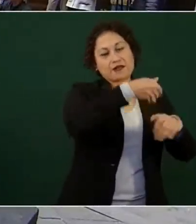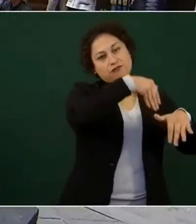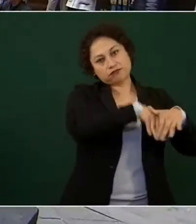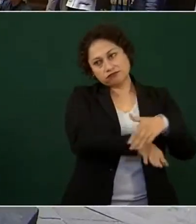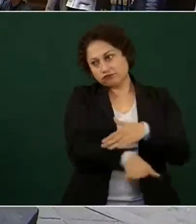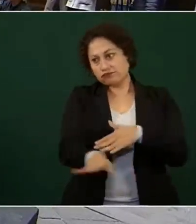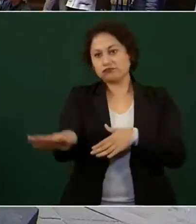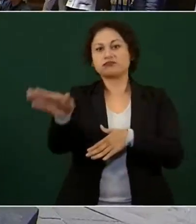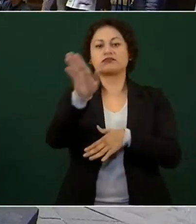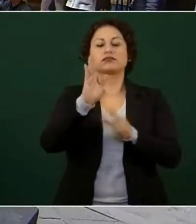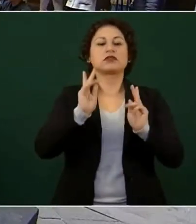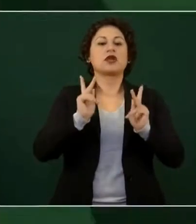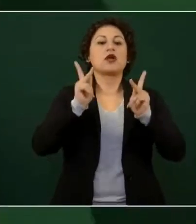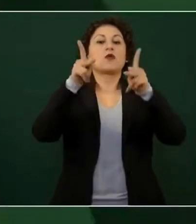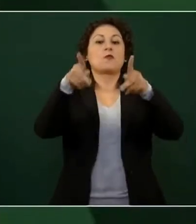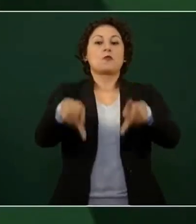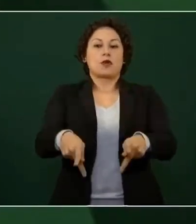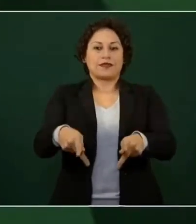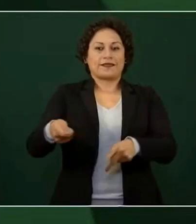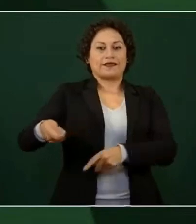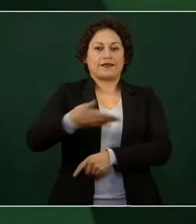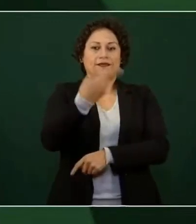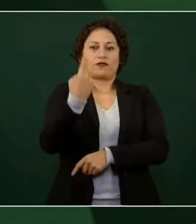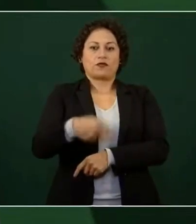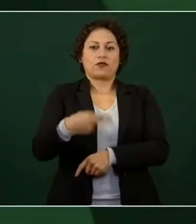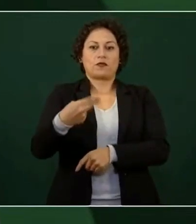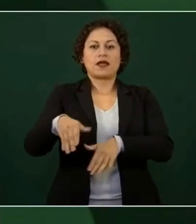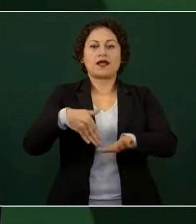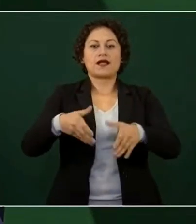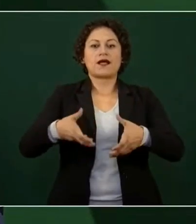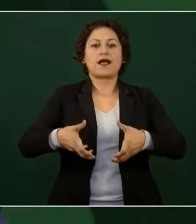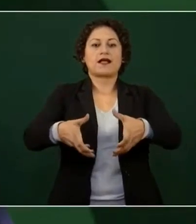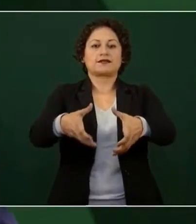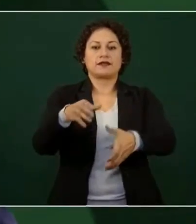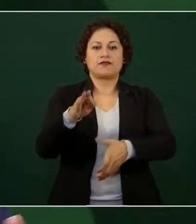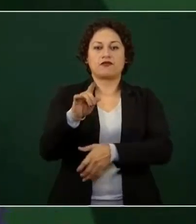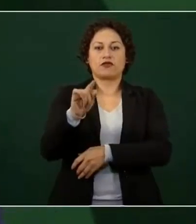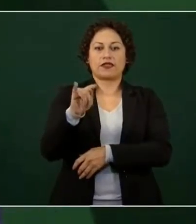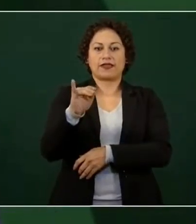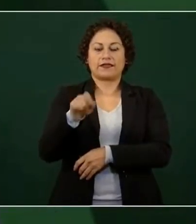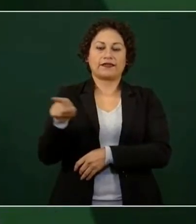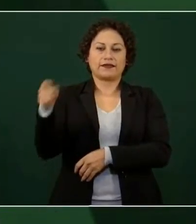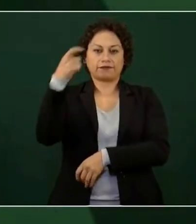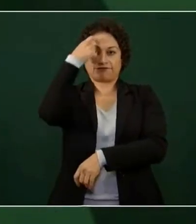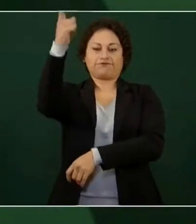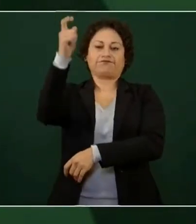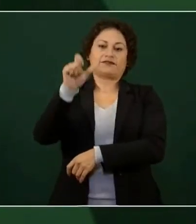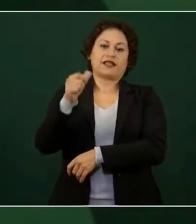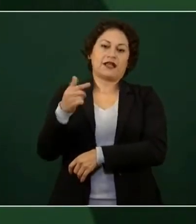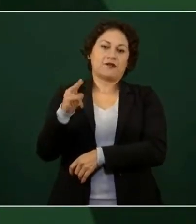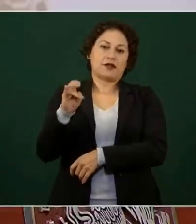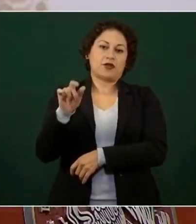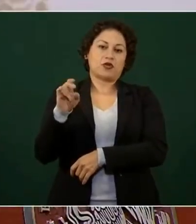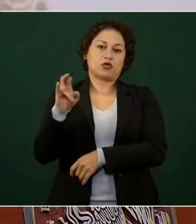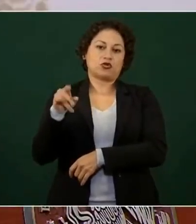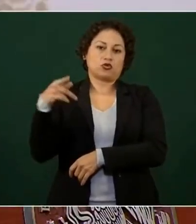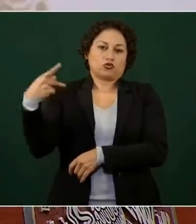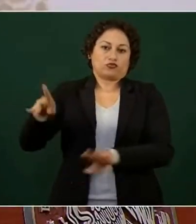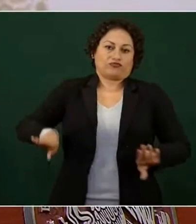Calzada Flotante, fue diseñado por Gabriel Orozco. Tiene estos círculos que son muy característicos de Gabriel. Gabriel,